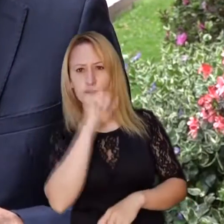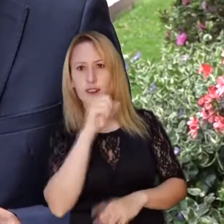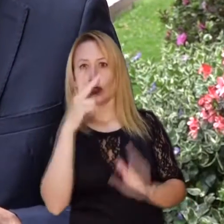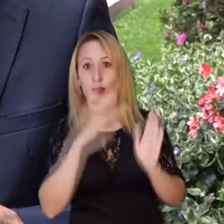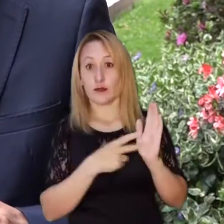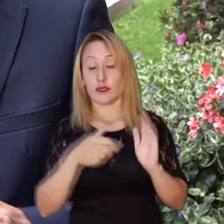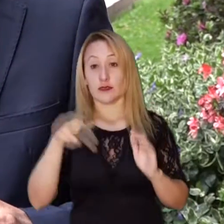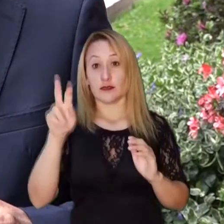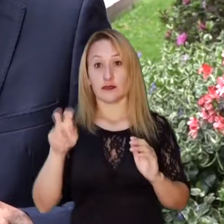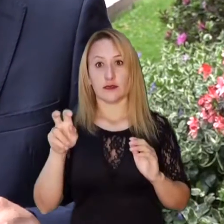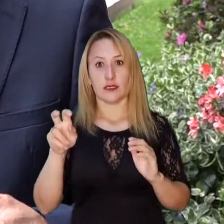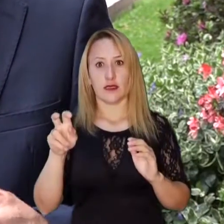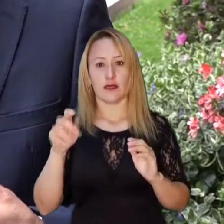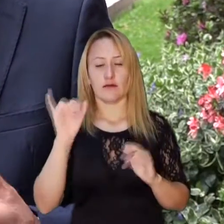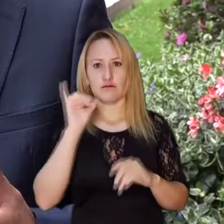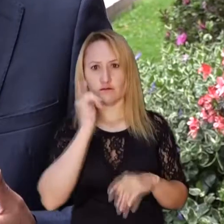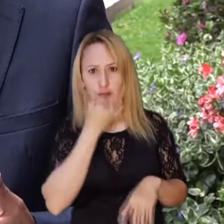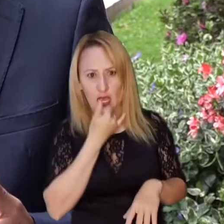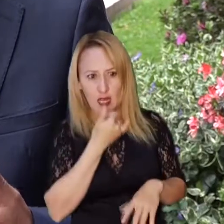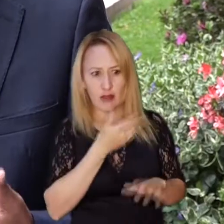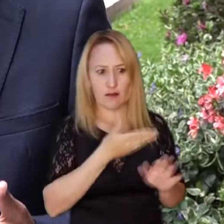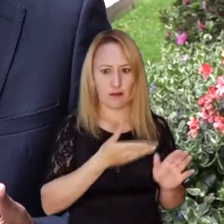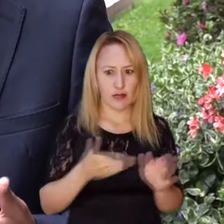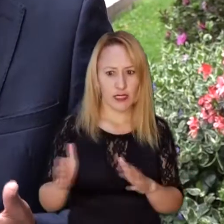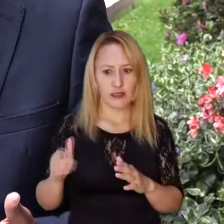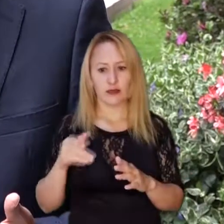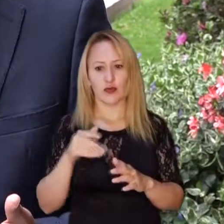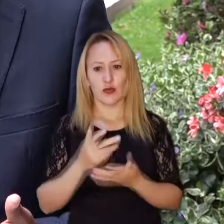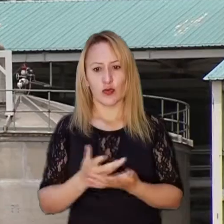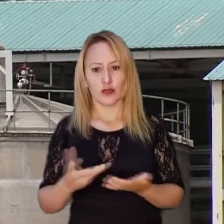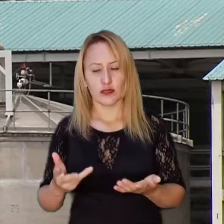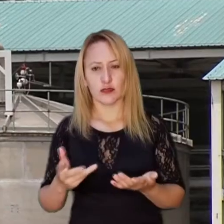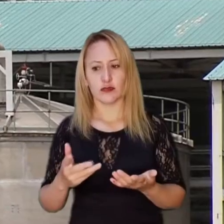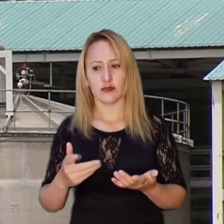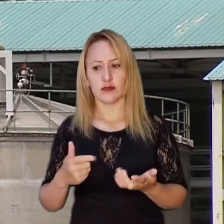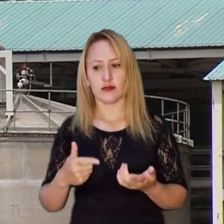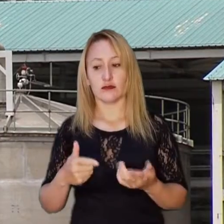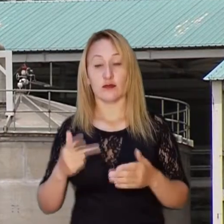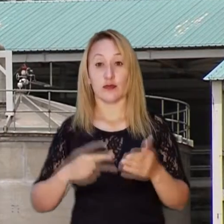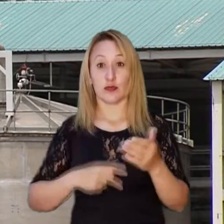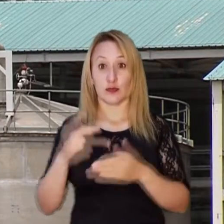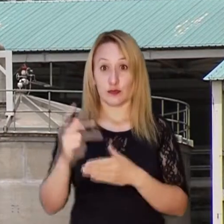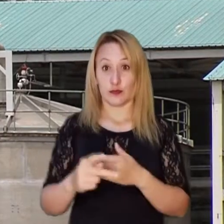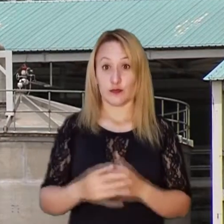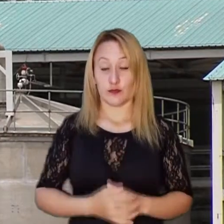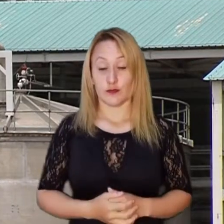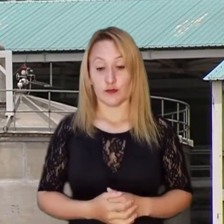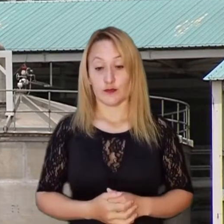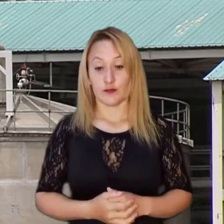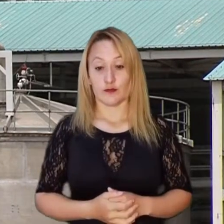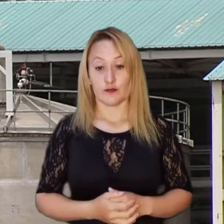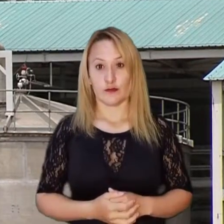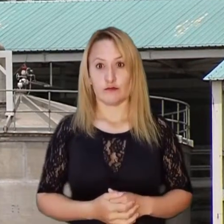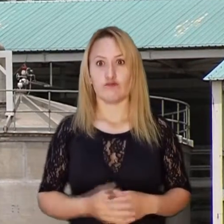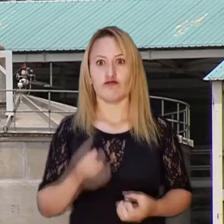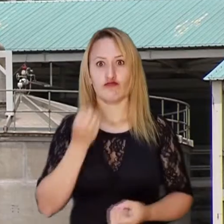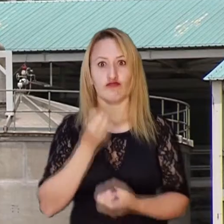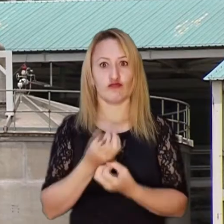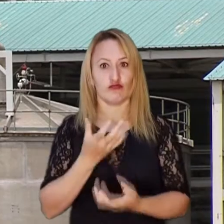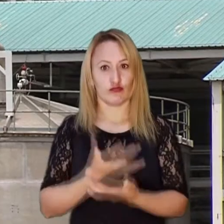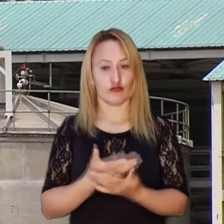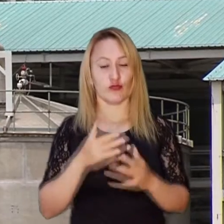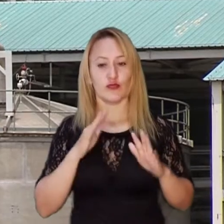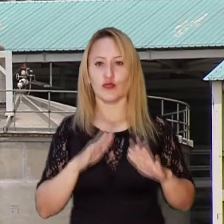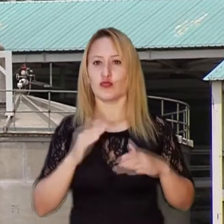a partir del 2017 es una serie de errores de planeación en el proyecto de